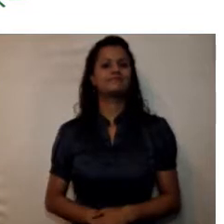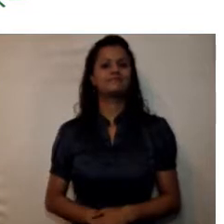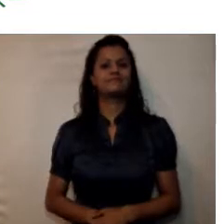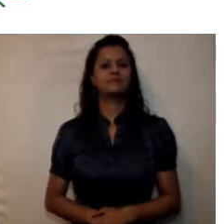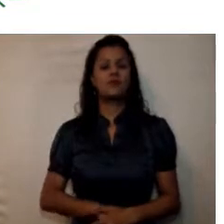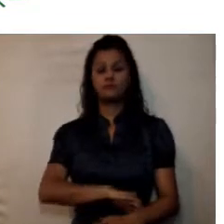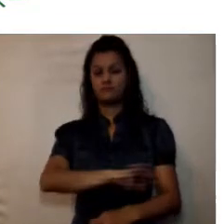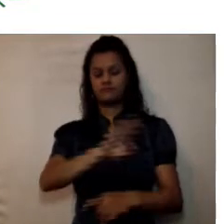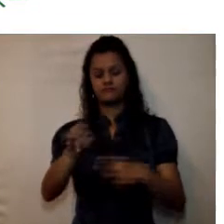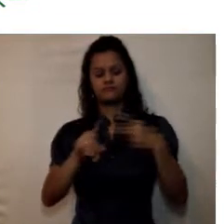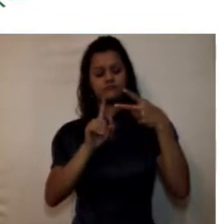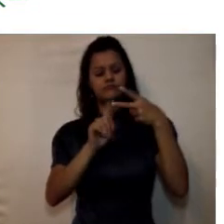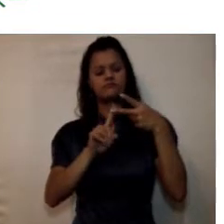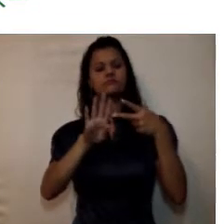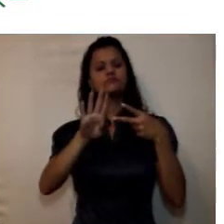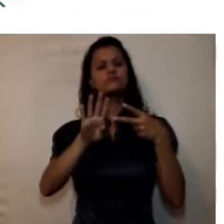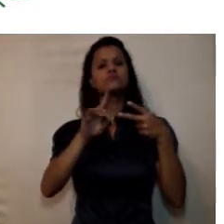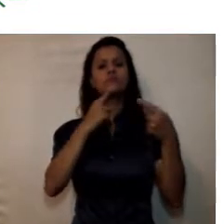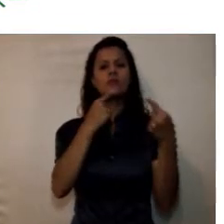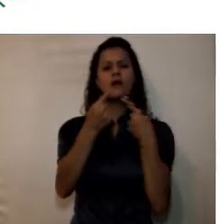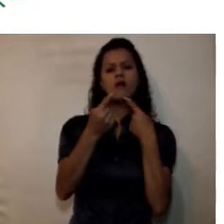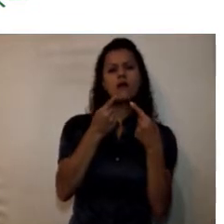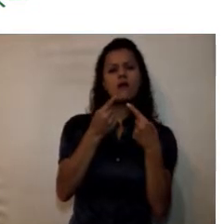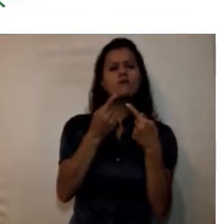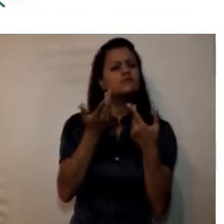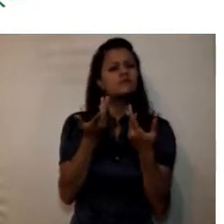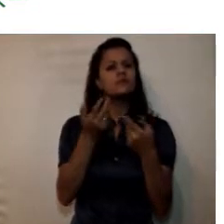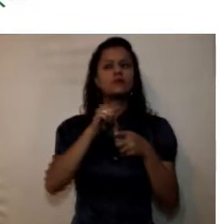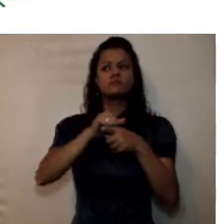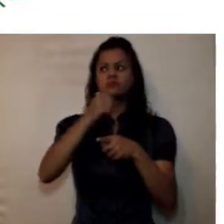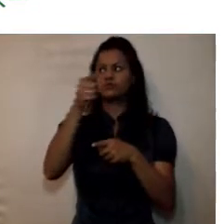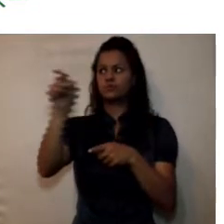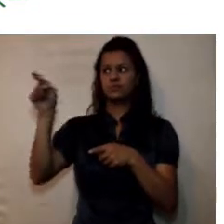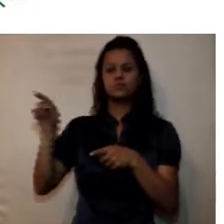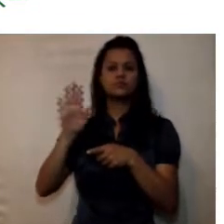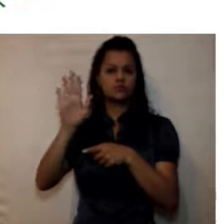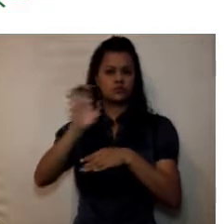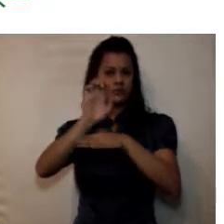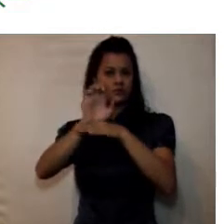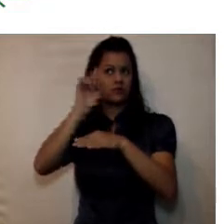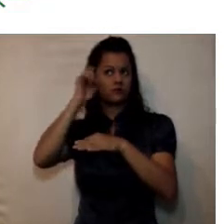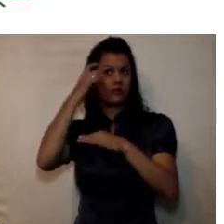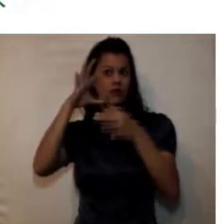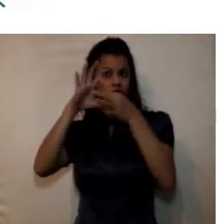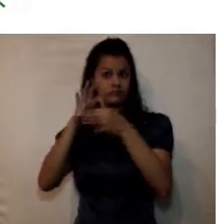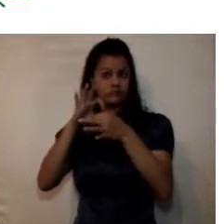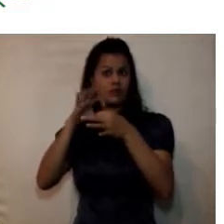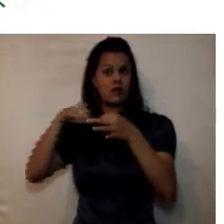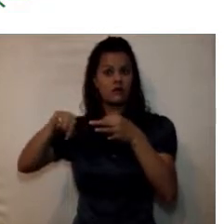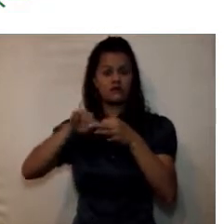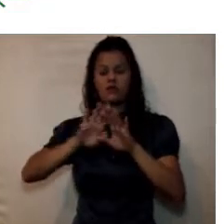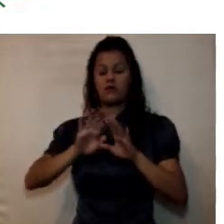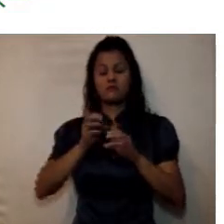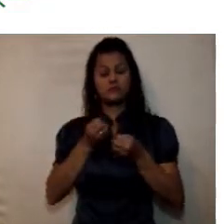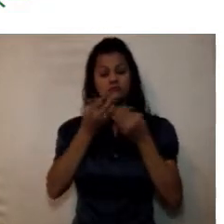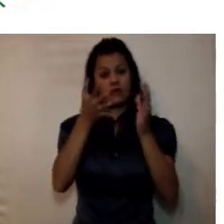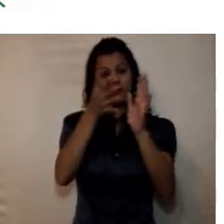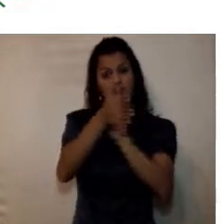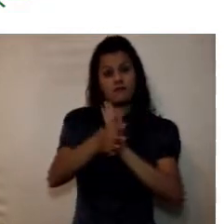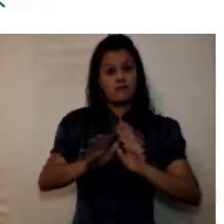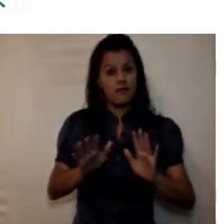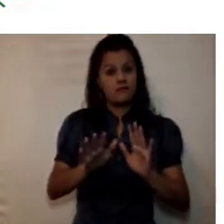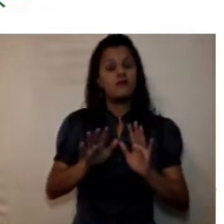elemento que refiere a aquellas prácticas en las que las entidades públicas, después de entregar información, dan explicaciones y